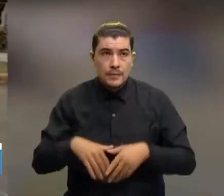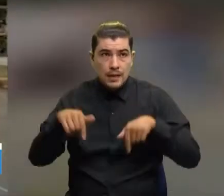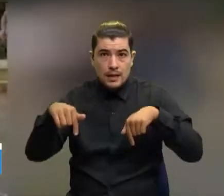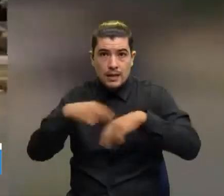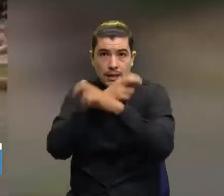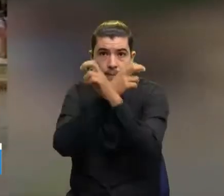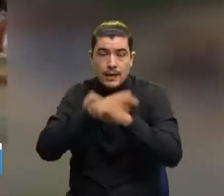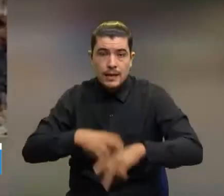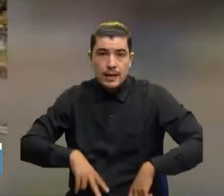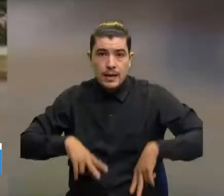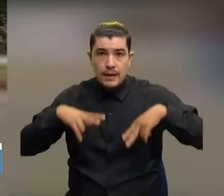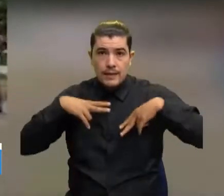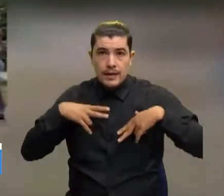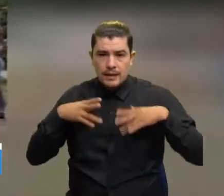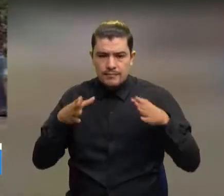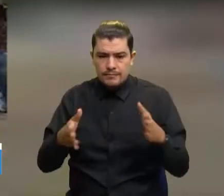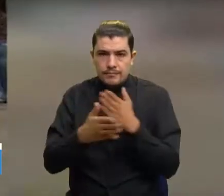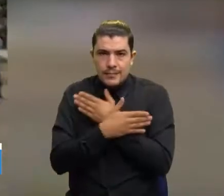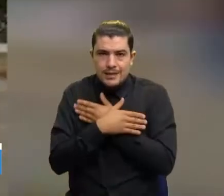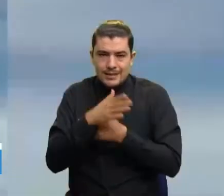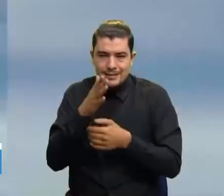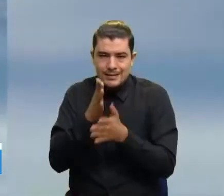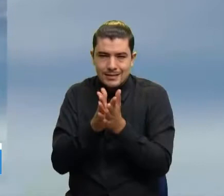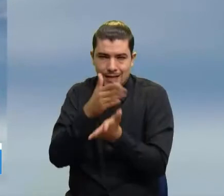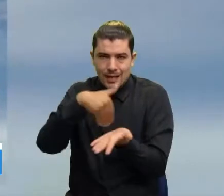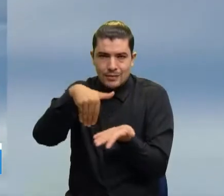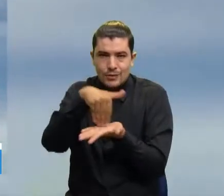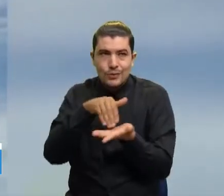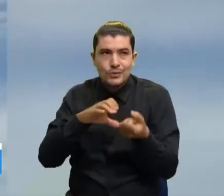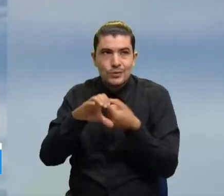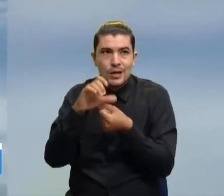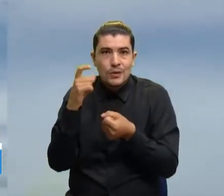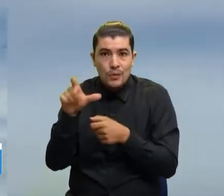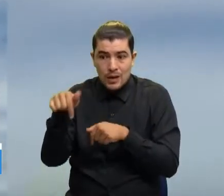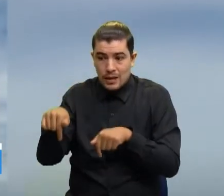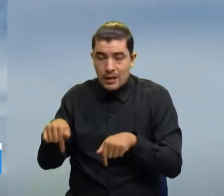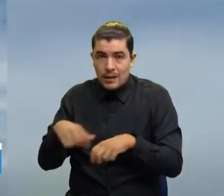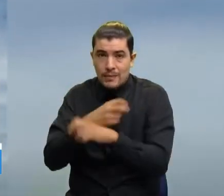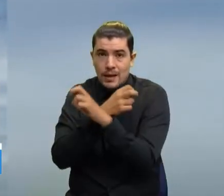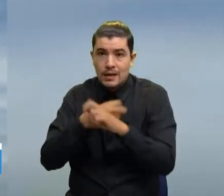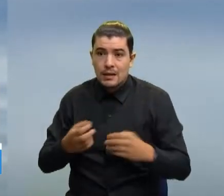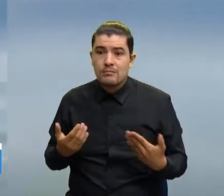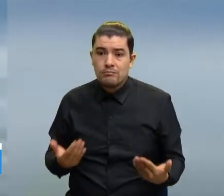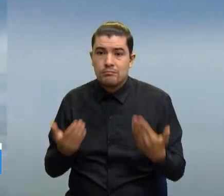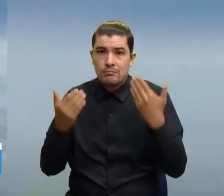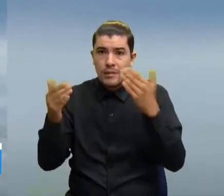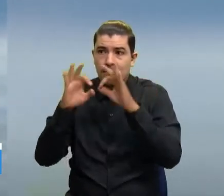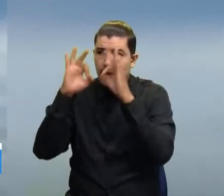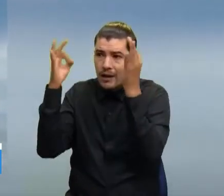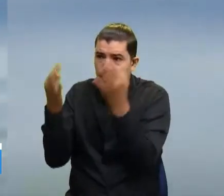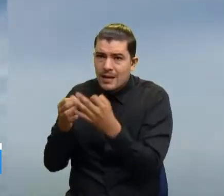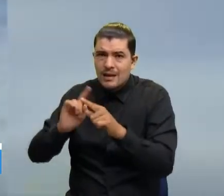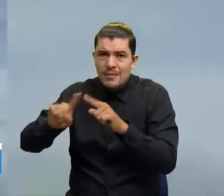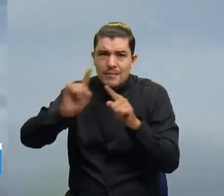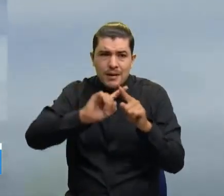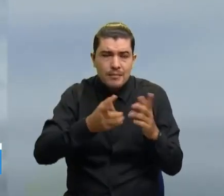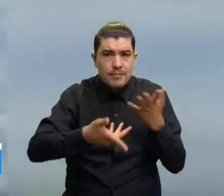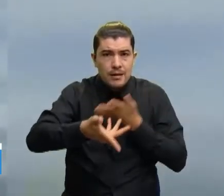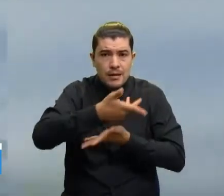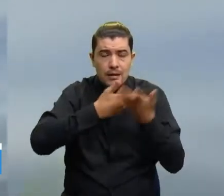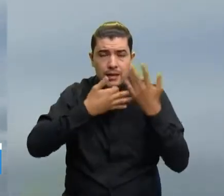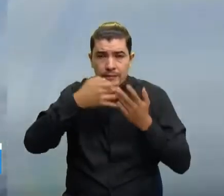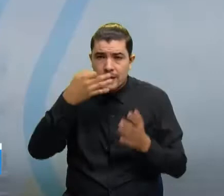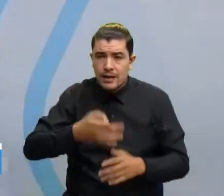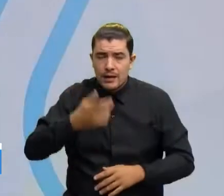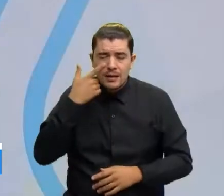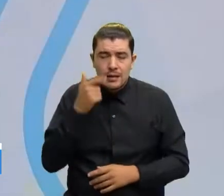Parque La Vida, en el cementerio central de Cúcuta, y este parque nos ha servido muchísimo. Hemos venido a elevar comentas con la familia y la verdad fue una excelente inversión. Queremos